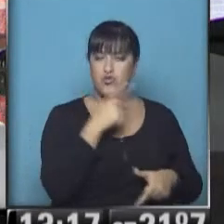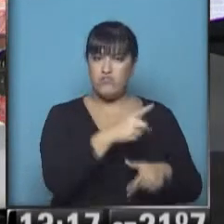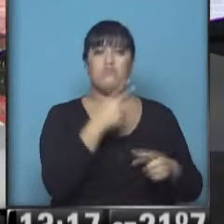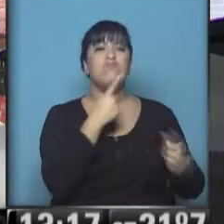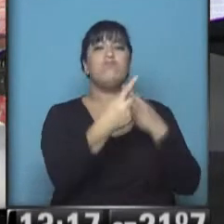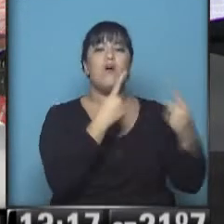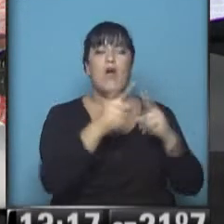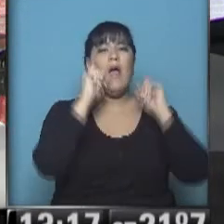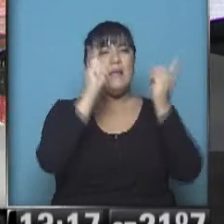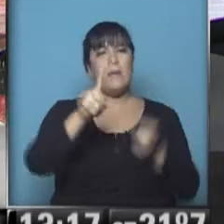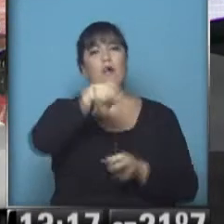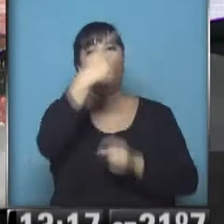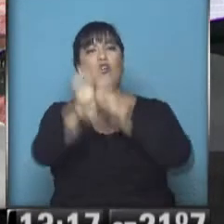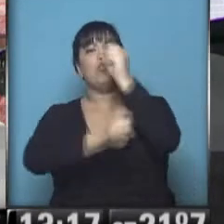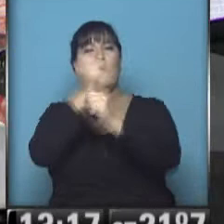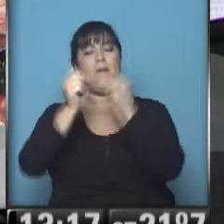con Renequian, empresario argentino?